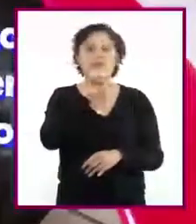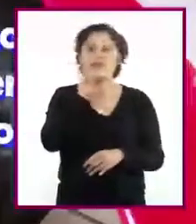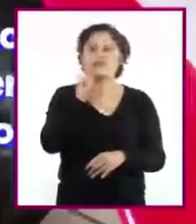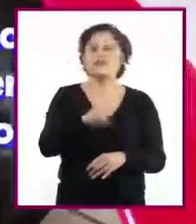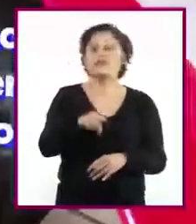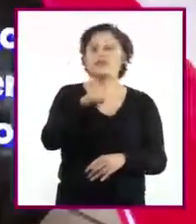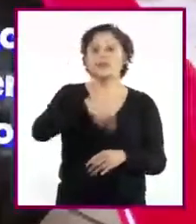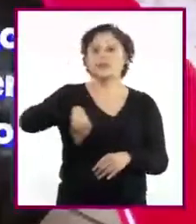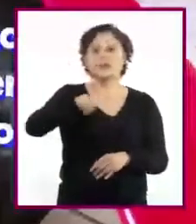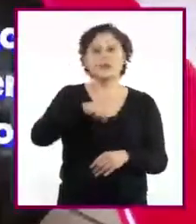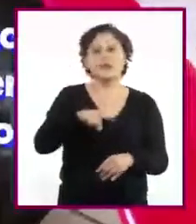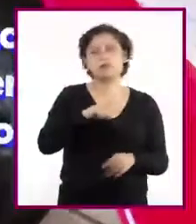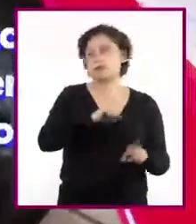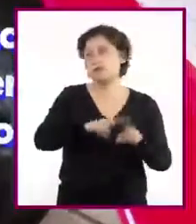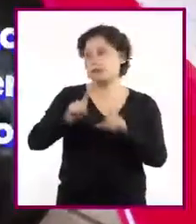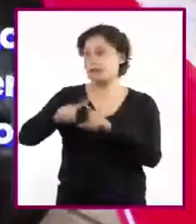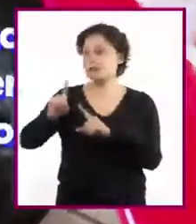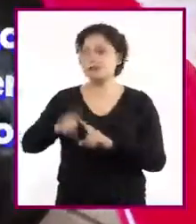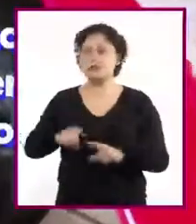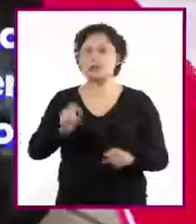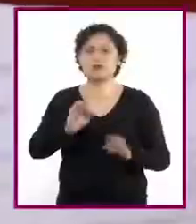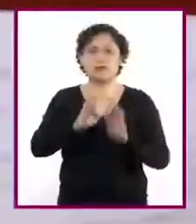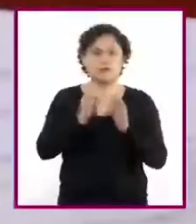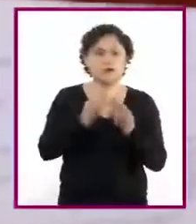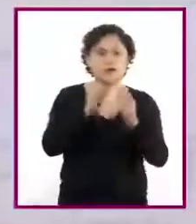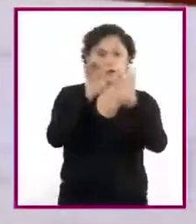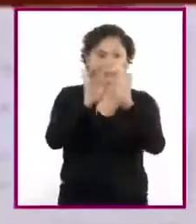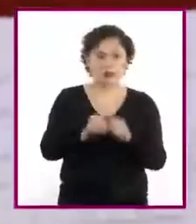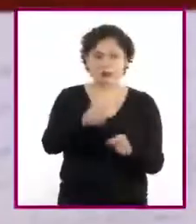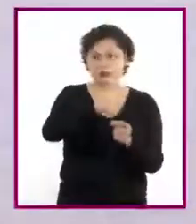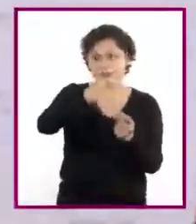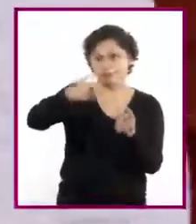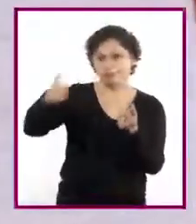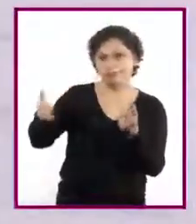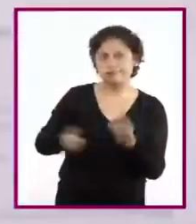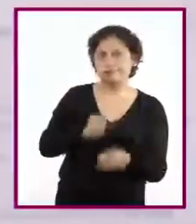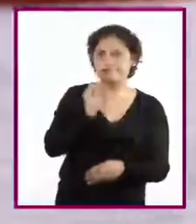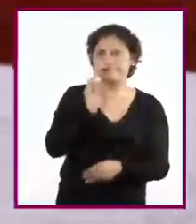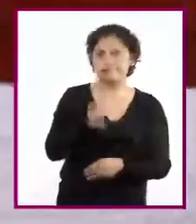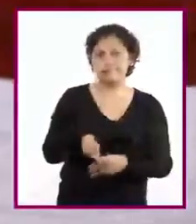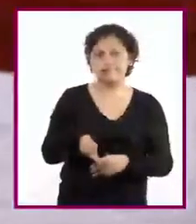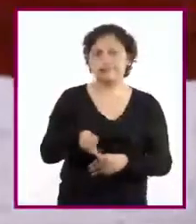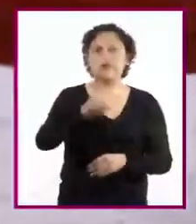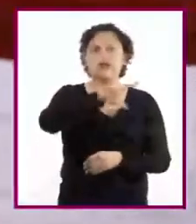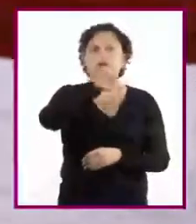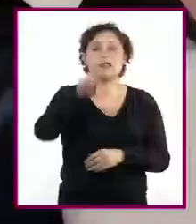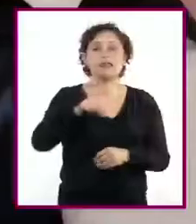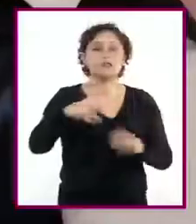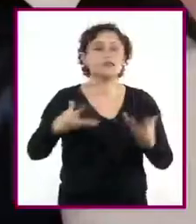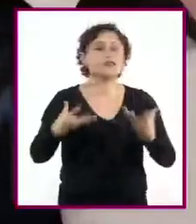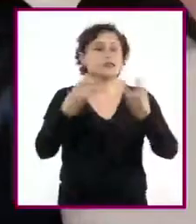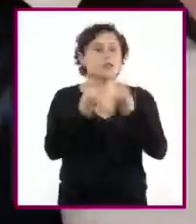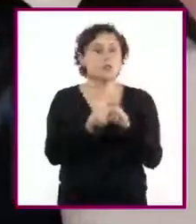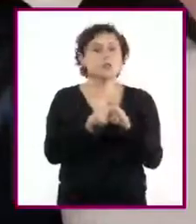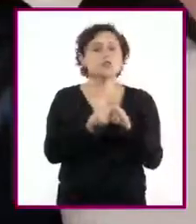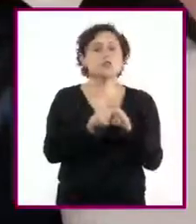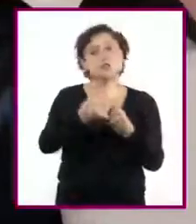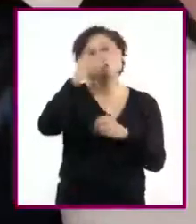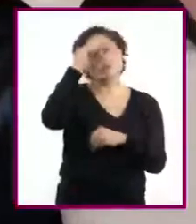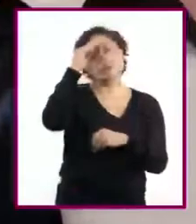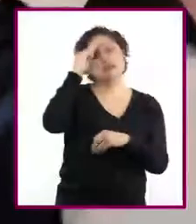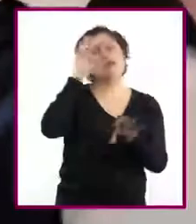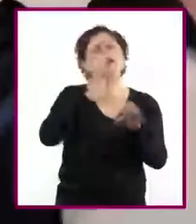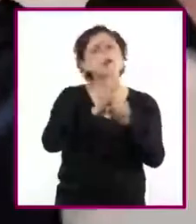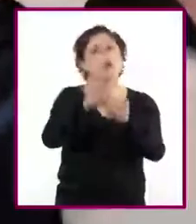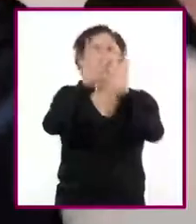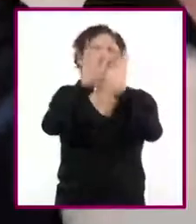todos tenemos formas propias de escribir. Posteriormente, encontrar juntos la mejor manera o la más clara para